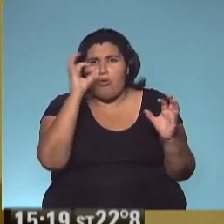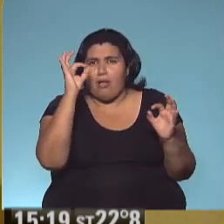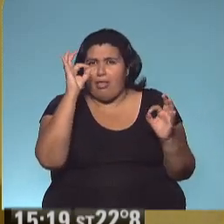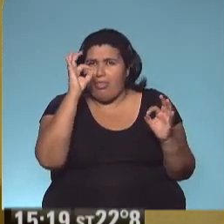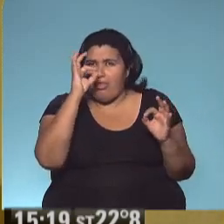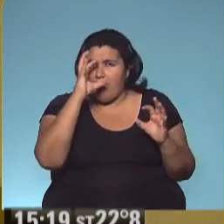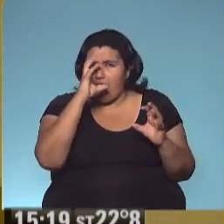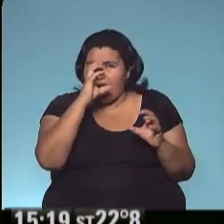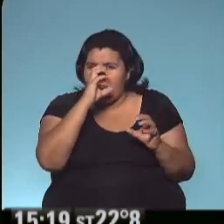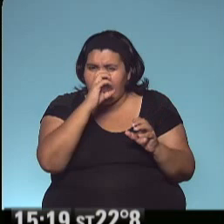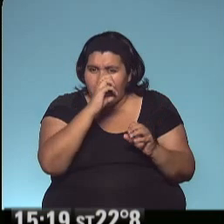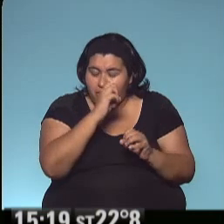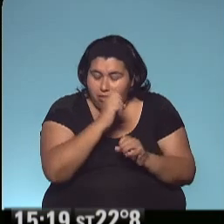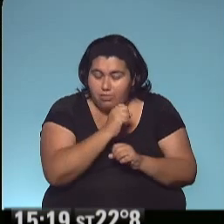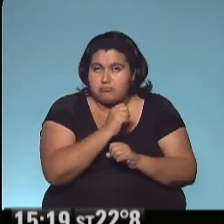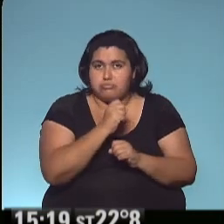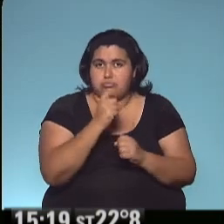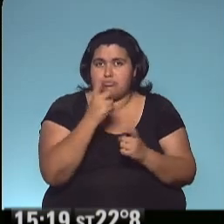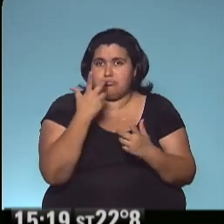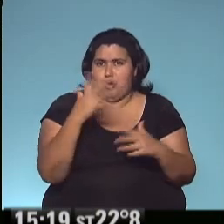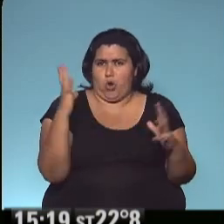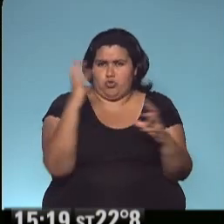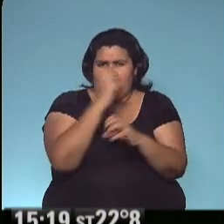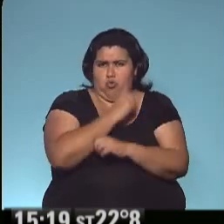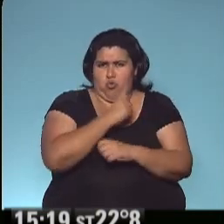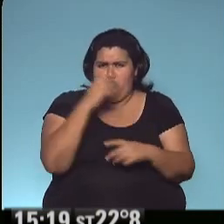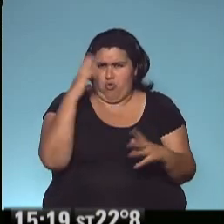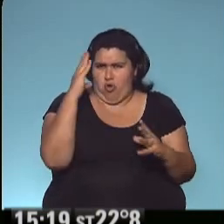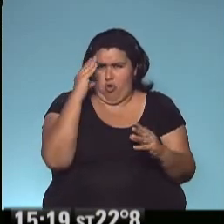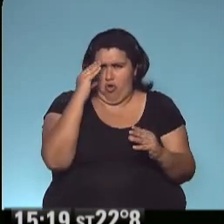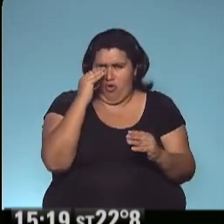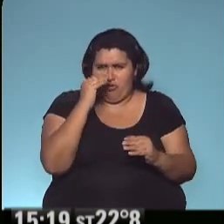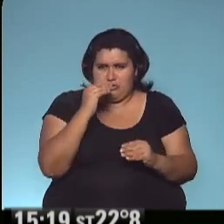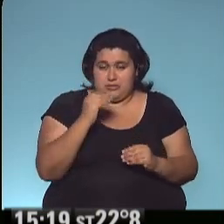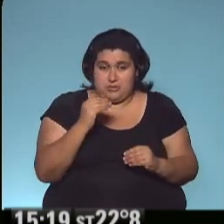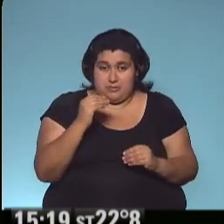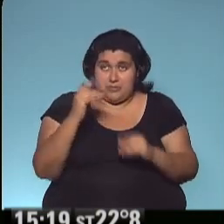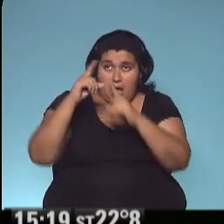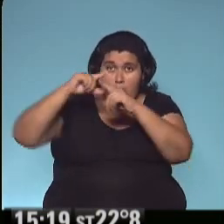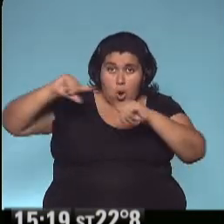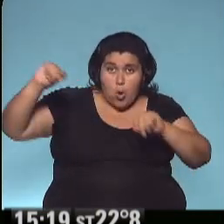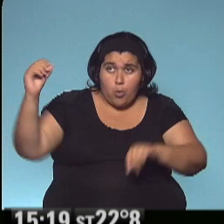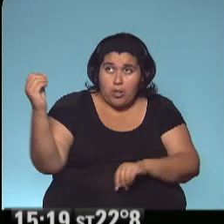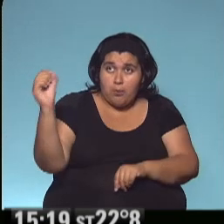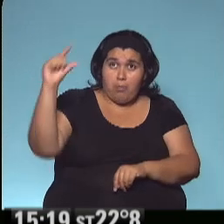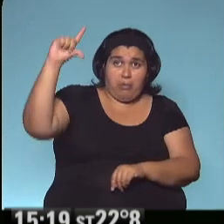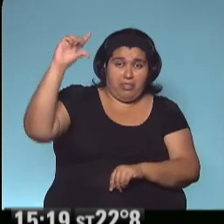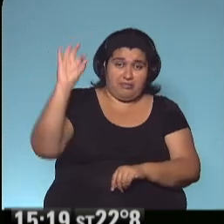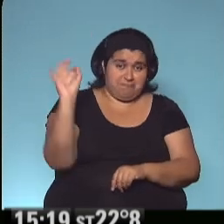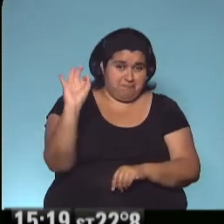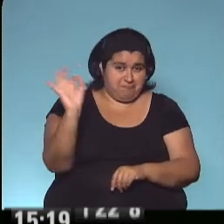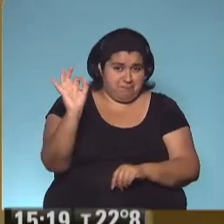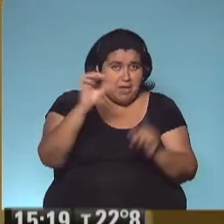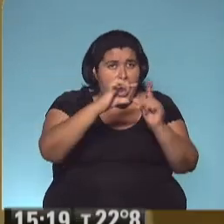Oscura, pero oscura, oscura. Oscurísima y oscura. La luna no había salido todavía y las estrellas